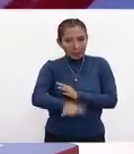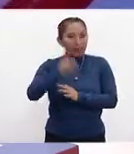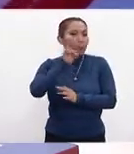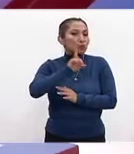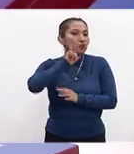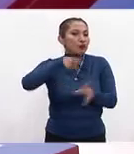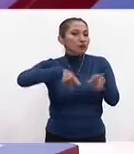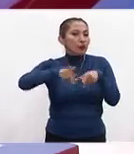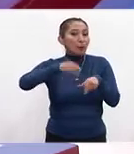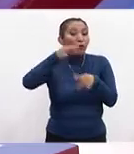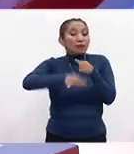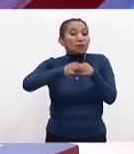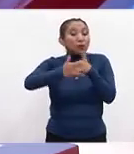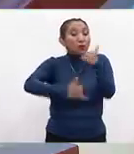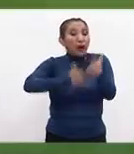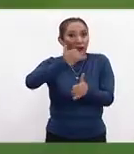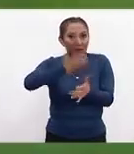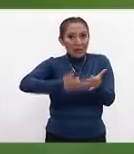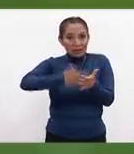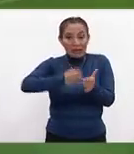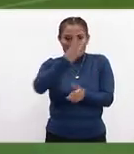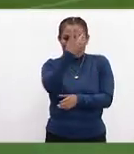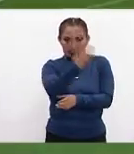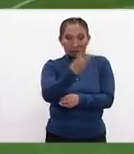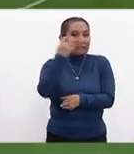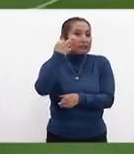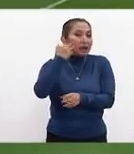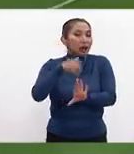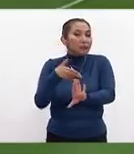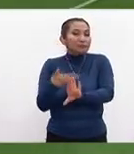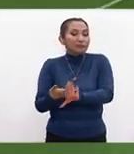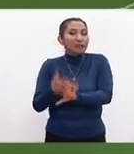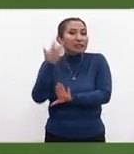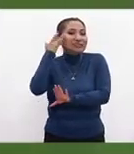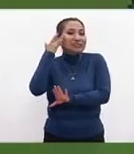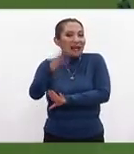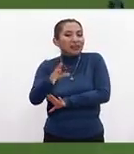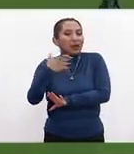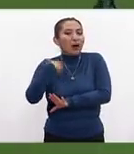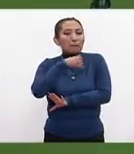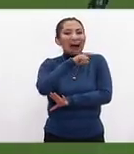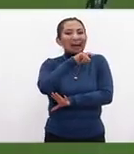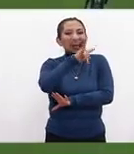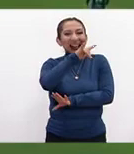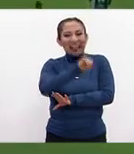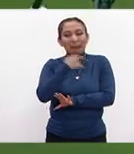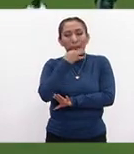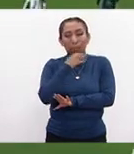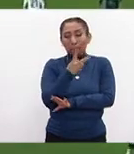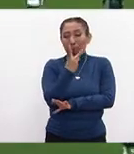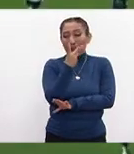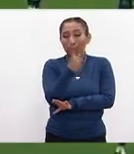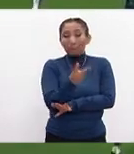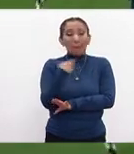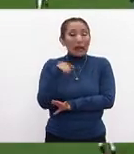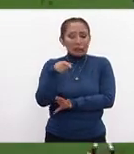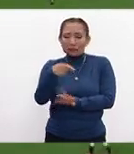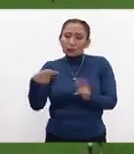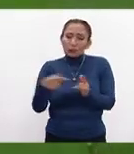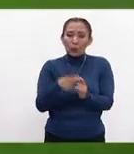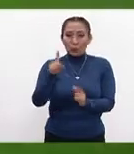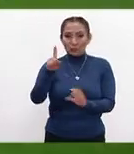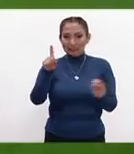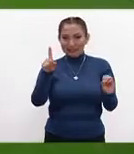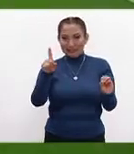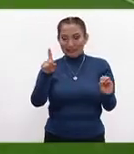Femenil. Los últimos partidos que faltaban. Tres Tigres en contra de Santos. Mariel Isondo al minuto 2. Ahí está el 1